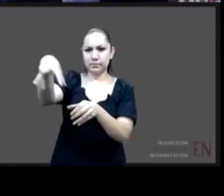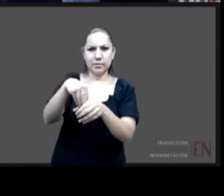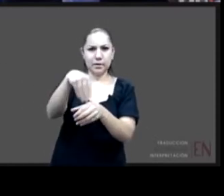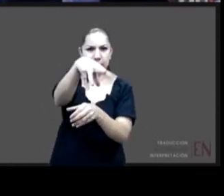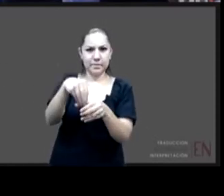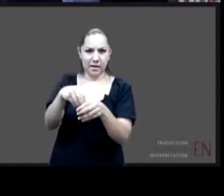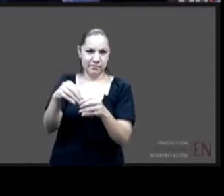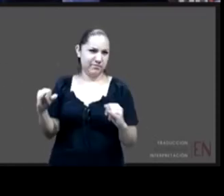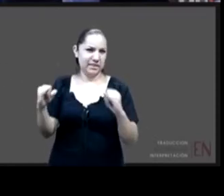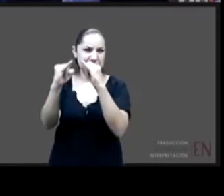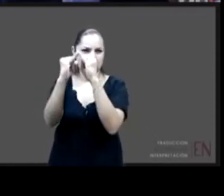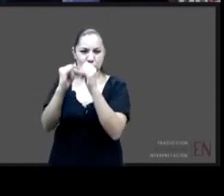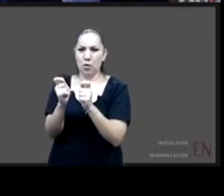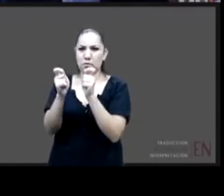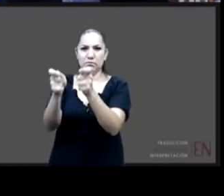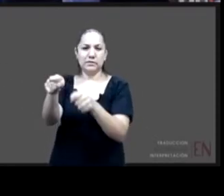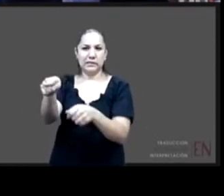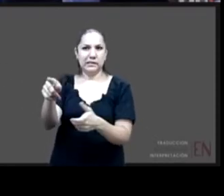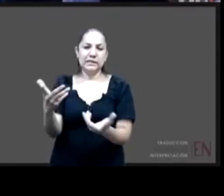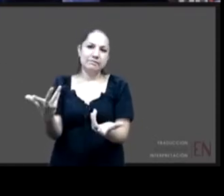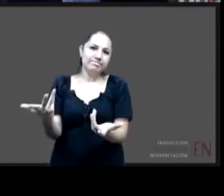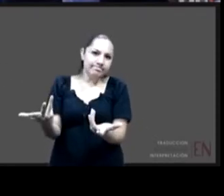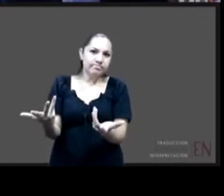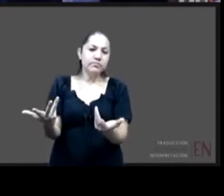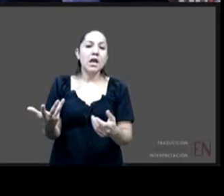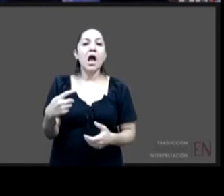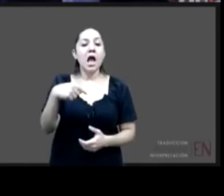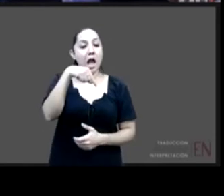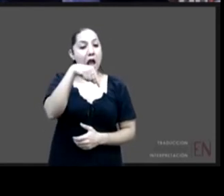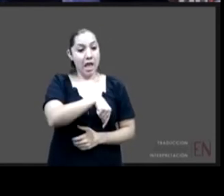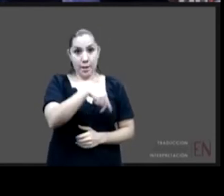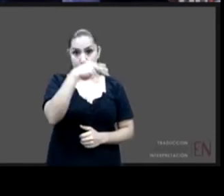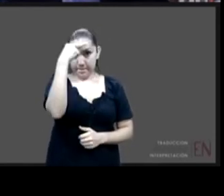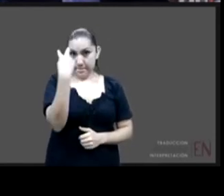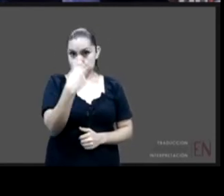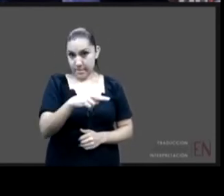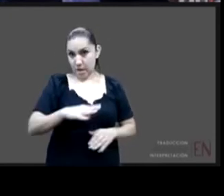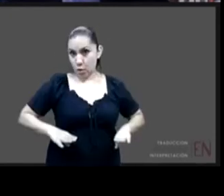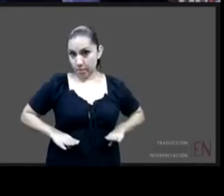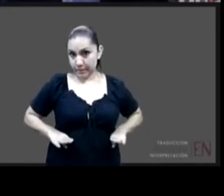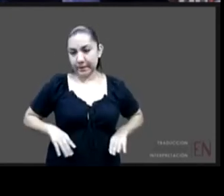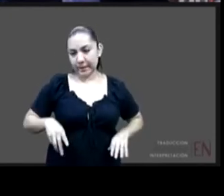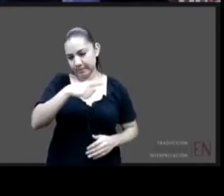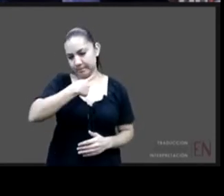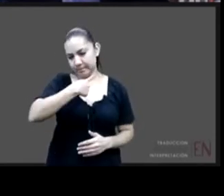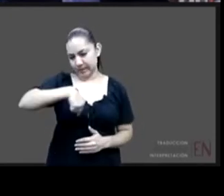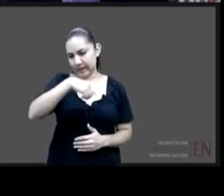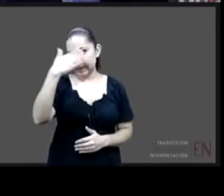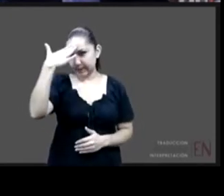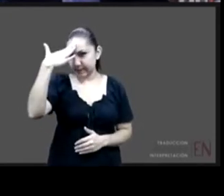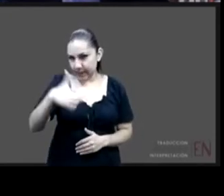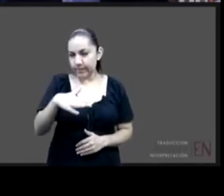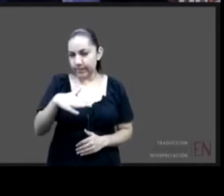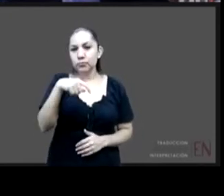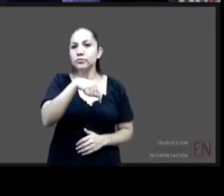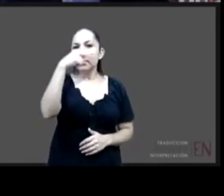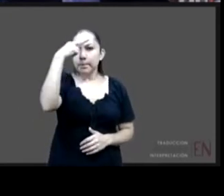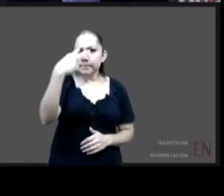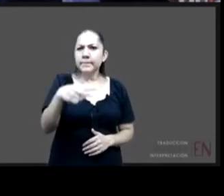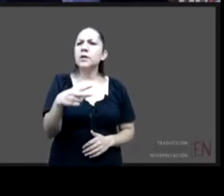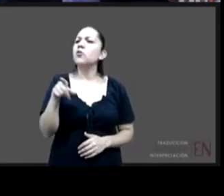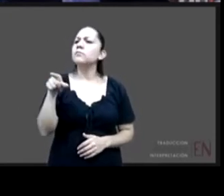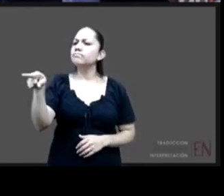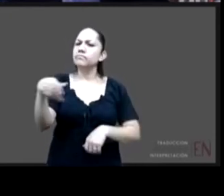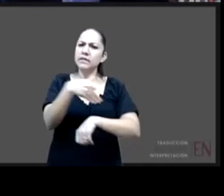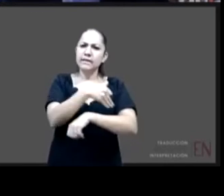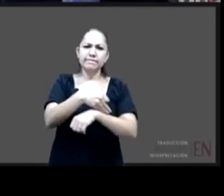una tradición importante de cuidado en familias digamos extensas sin